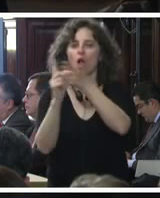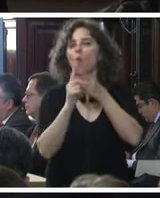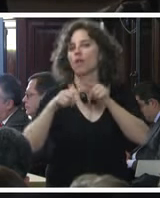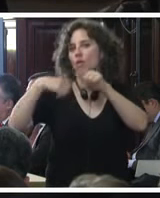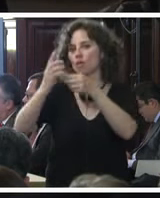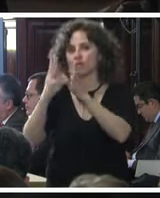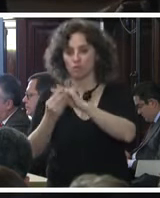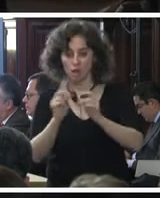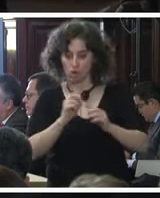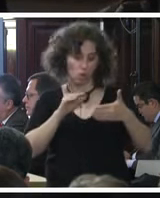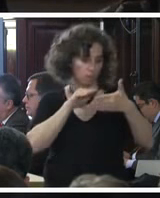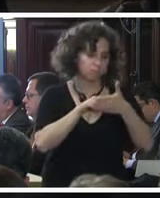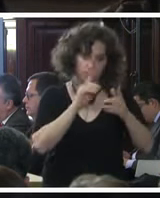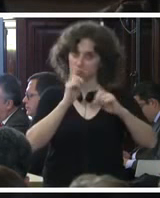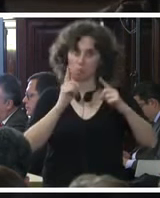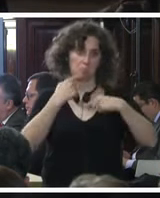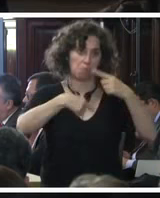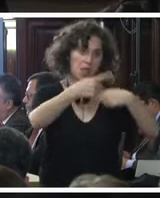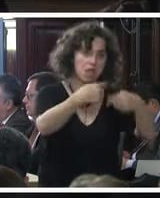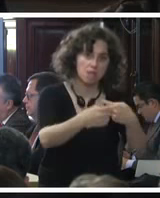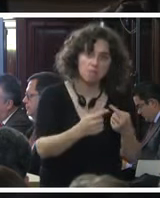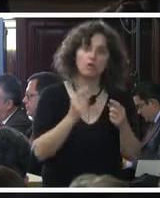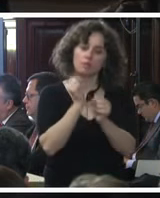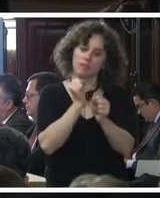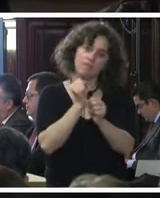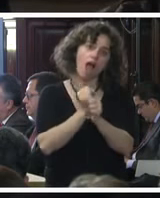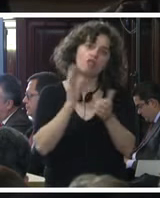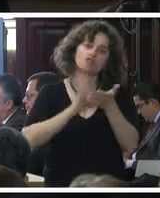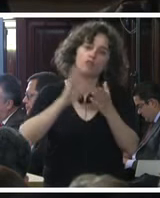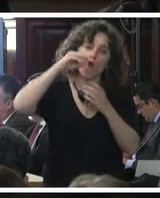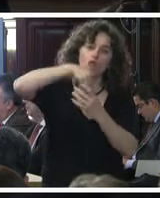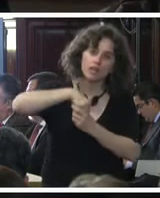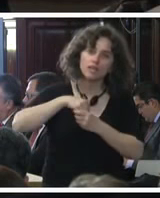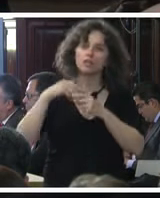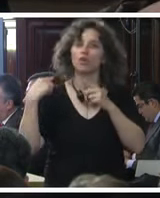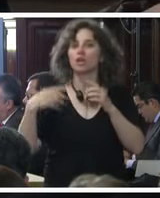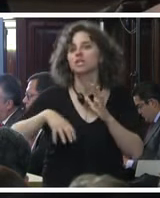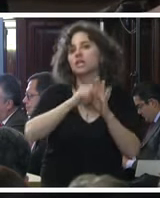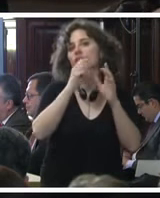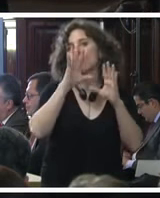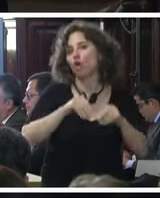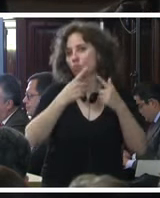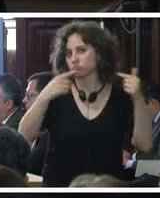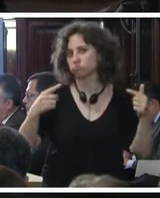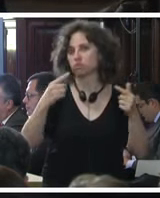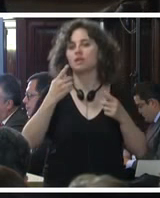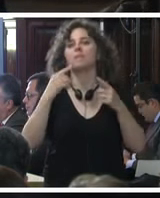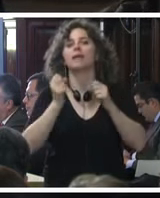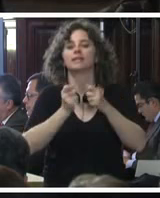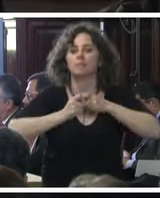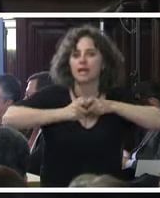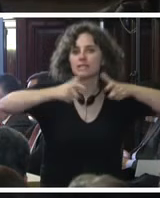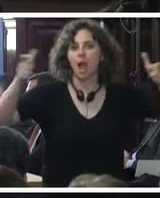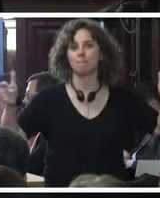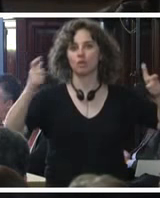nos detenemos con ello hemos estado trabajando sobre los contenidos que debe llevar todo eso de manera que sea mucho más amplio que lo